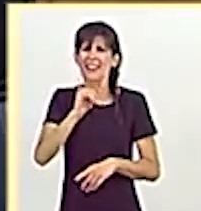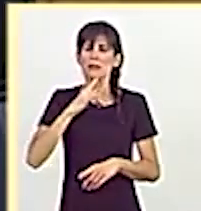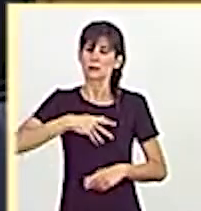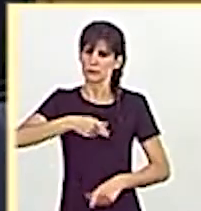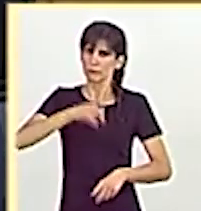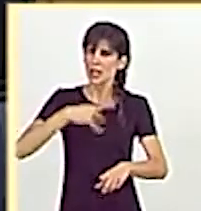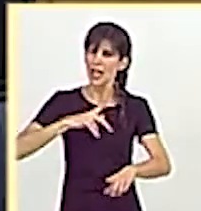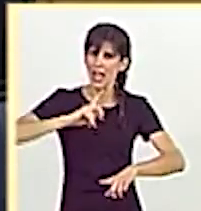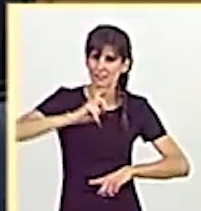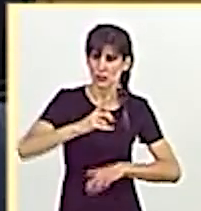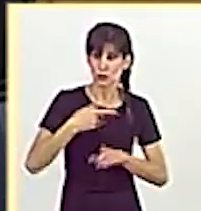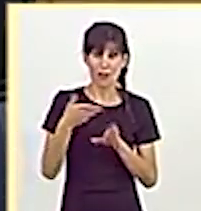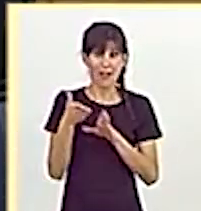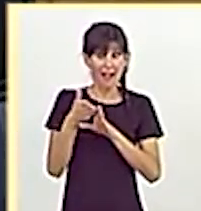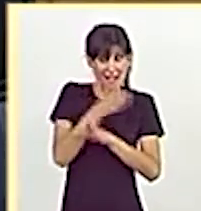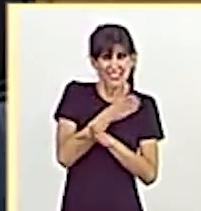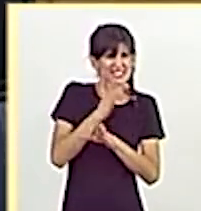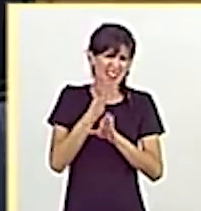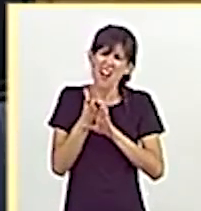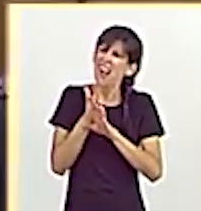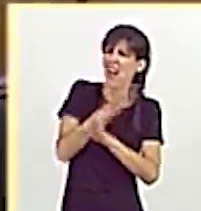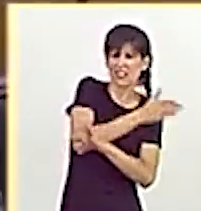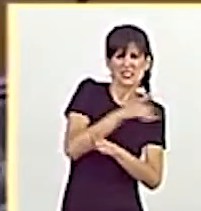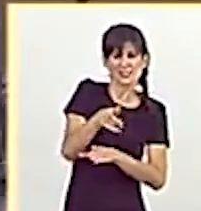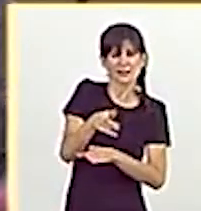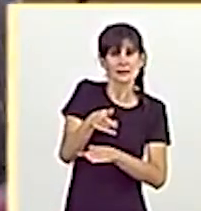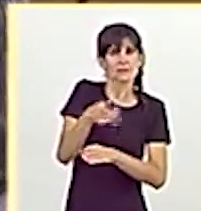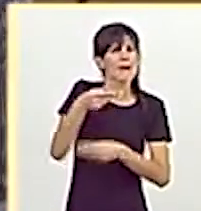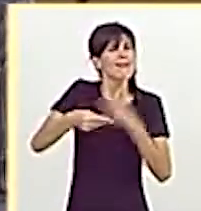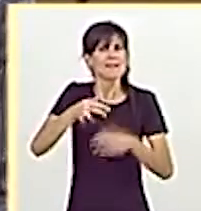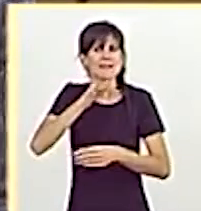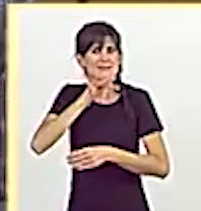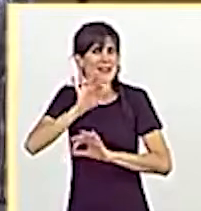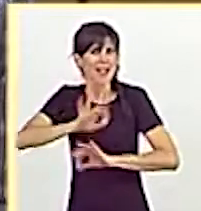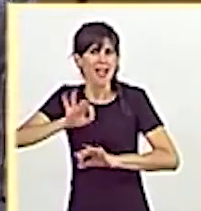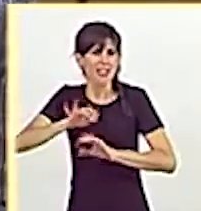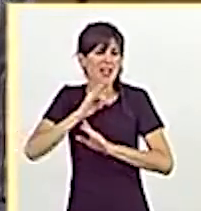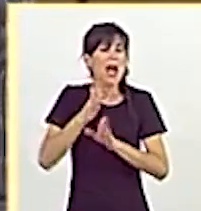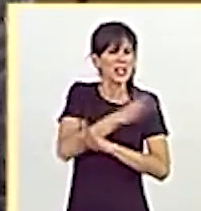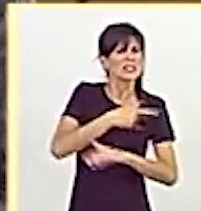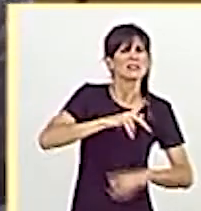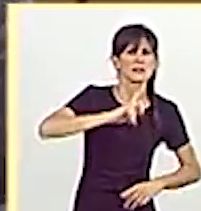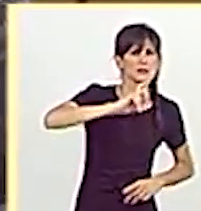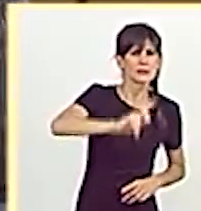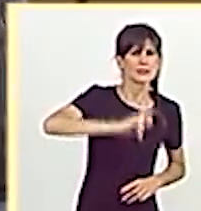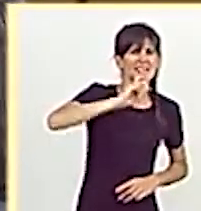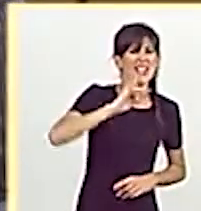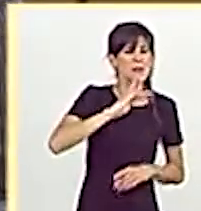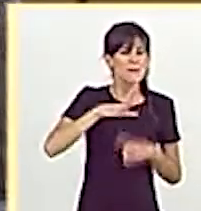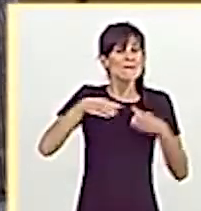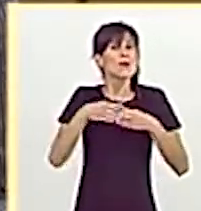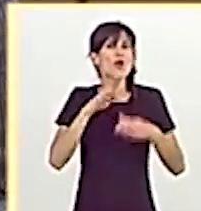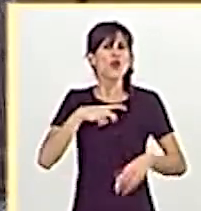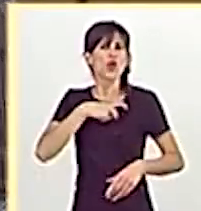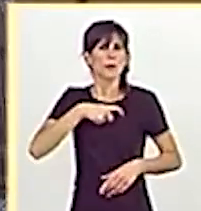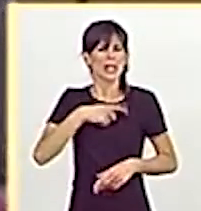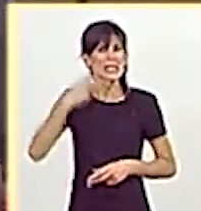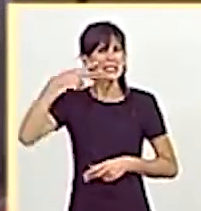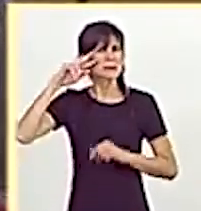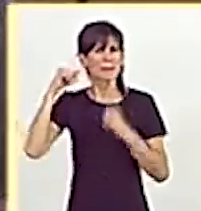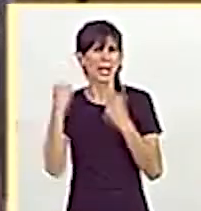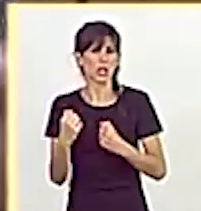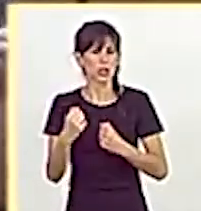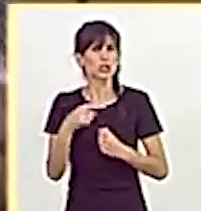advertencias mucho antes de que ustedes actuaran. Nos dijo el Gobierno que había un comité de expertos para el seguimiento de la pandemia,